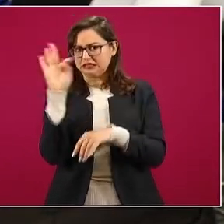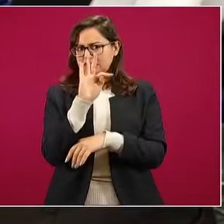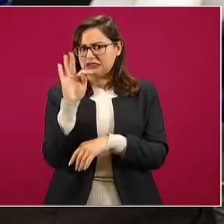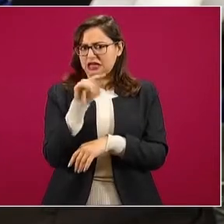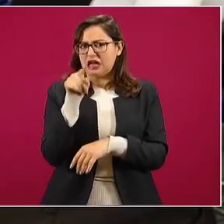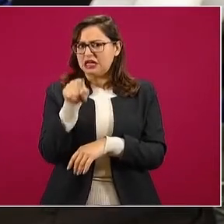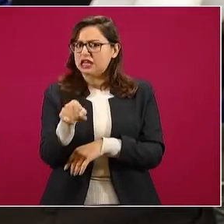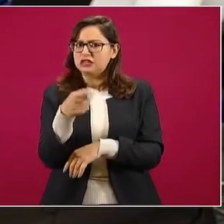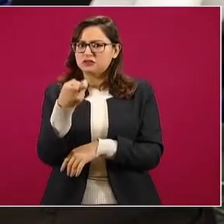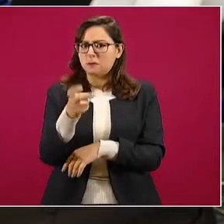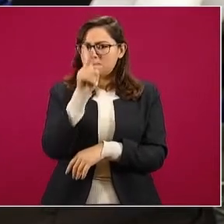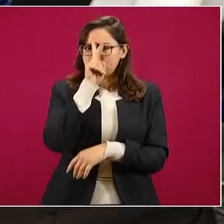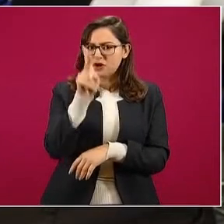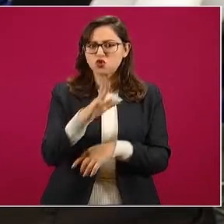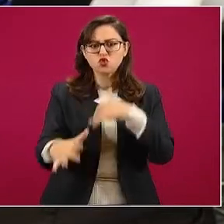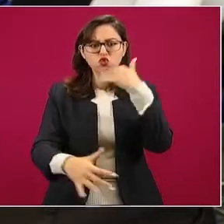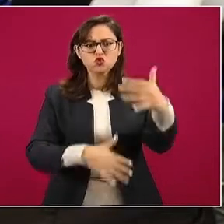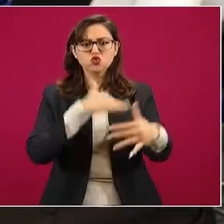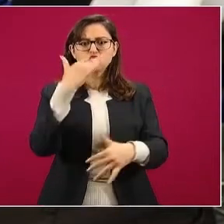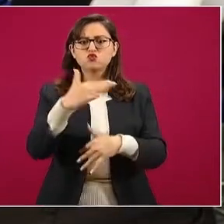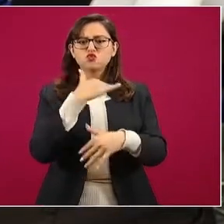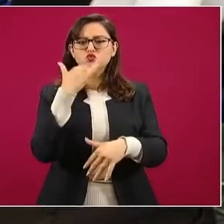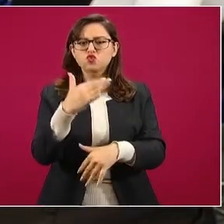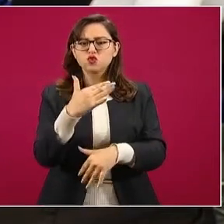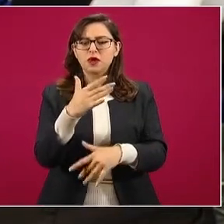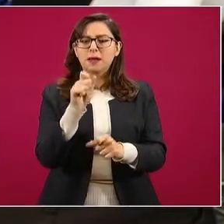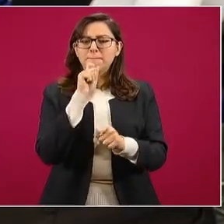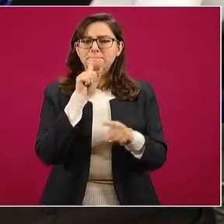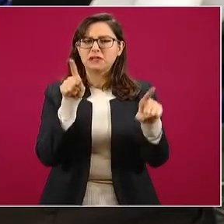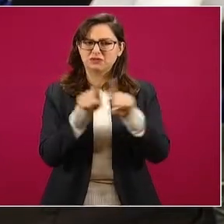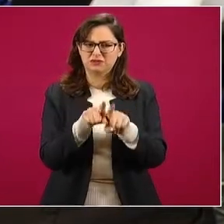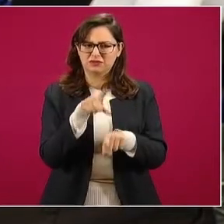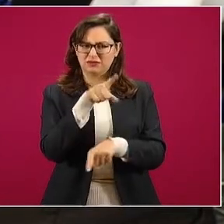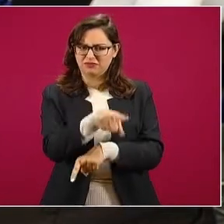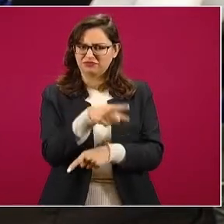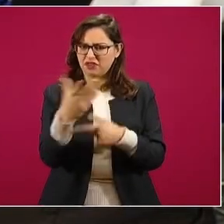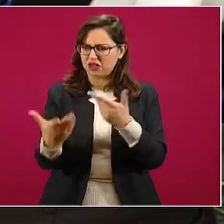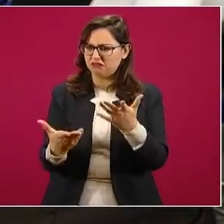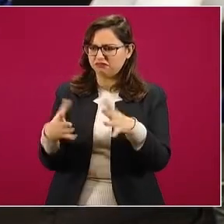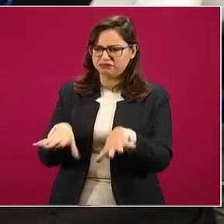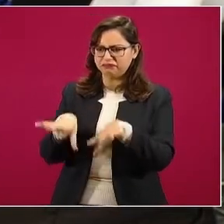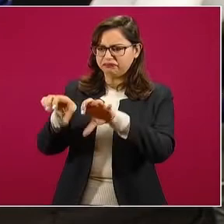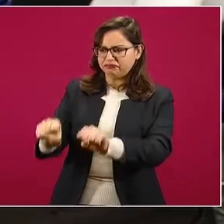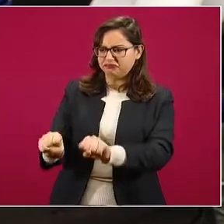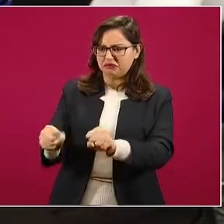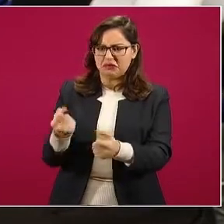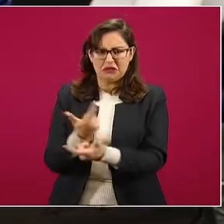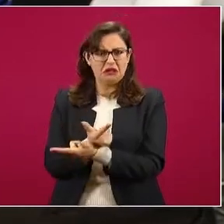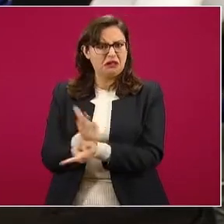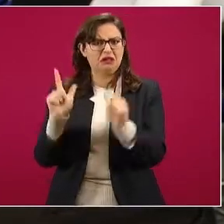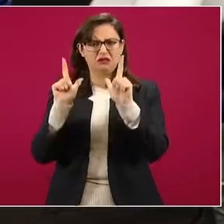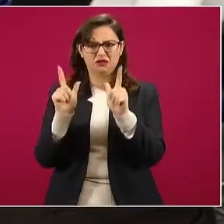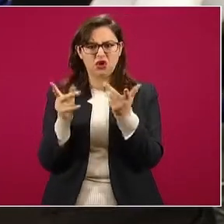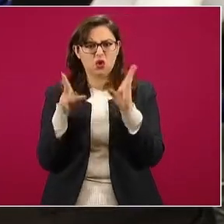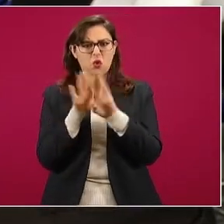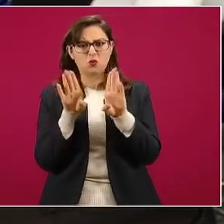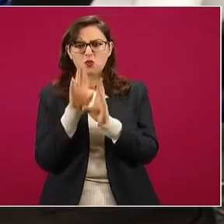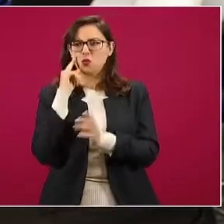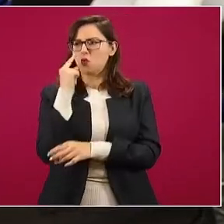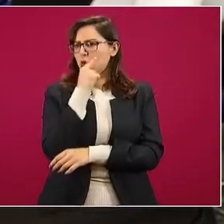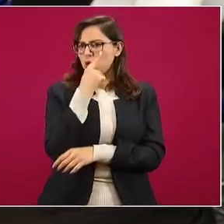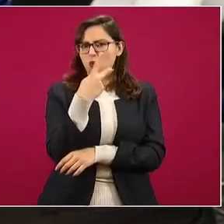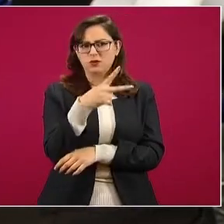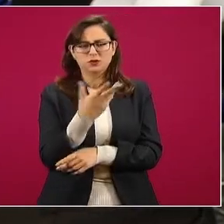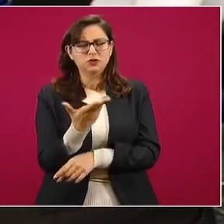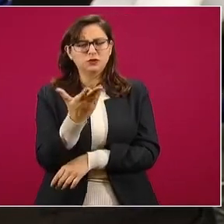país, incluso la califican de arbitraria, ya que puede ser usada de forma discrecional.